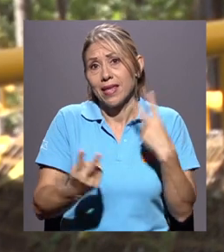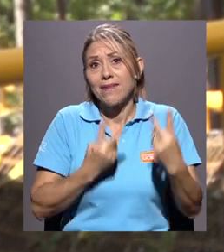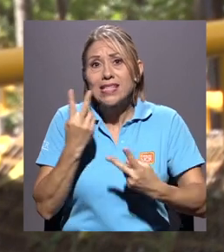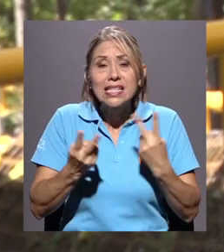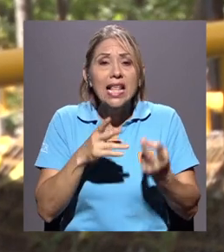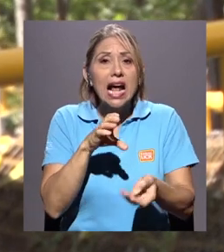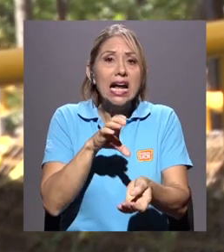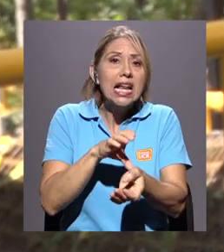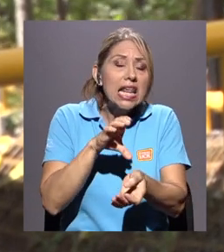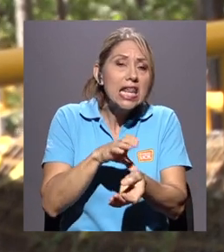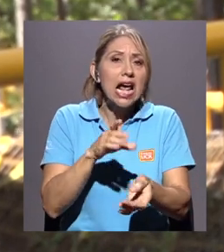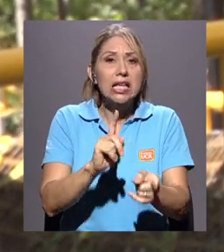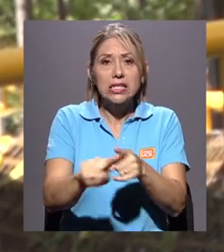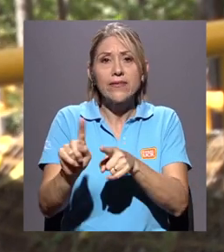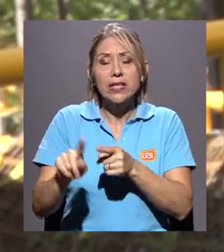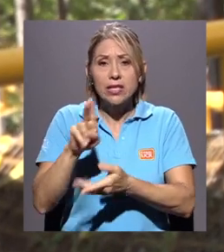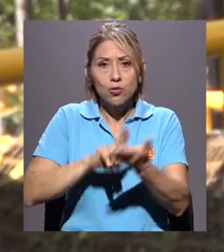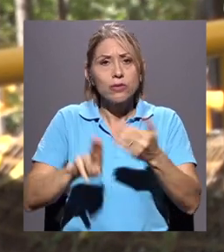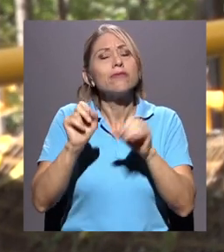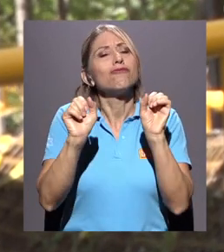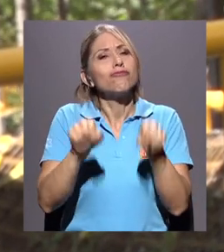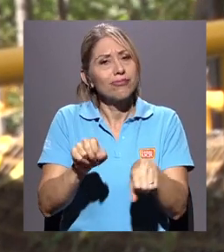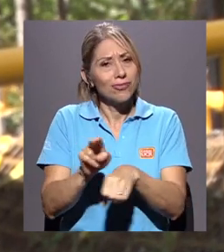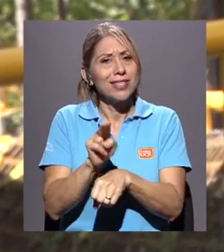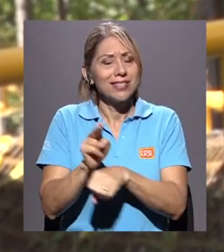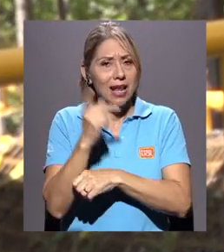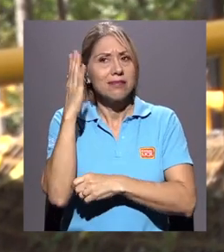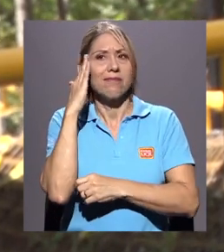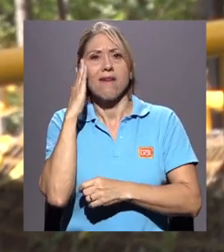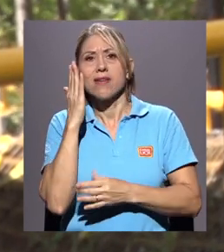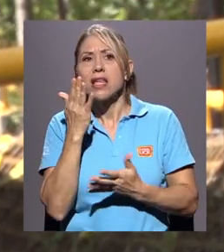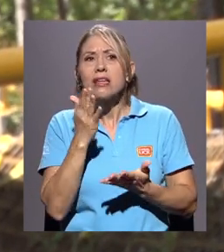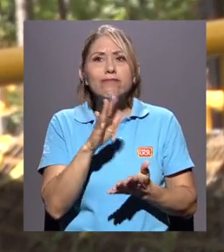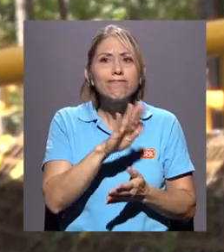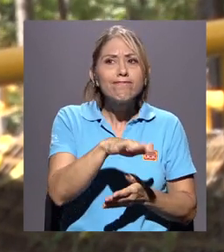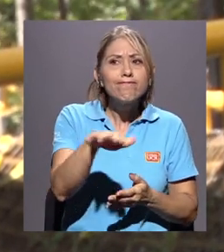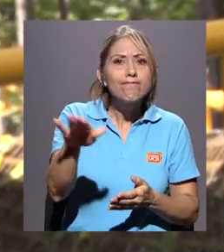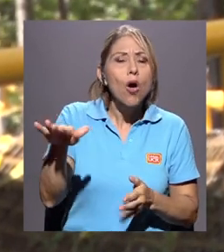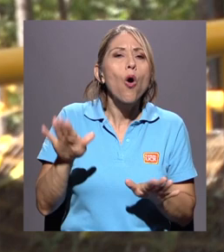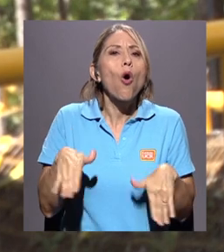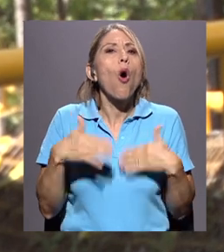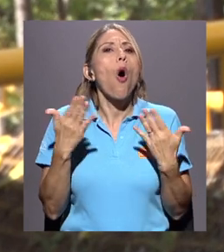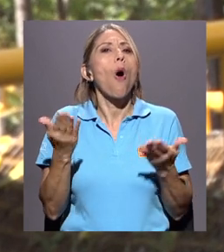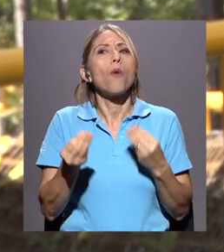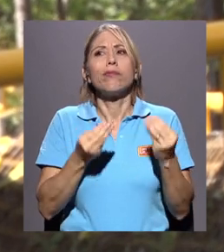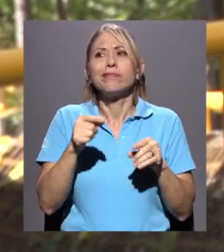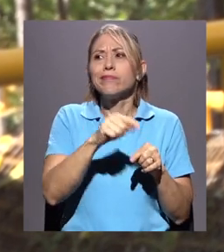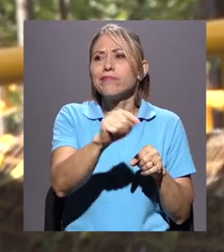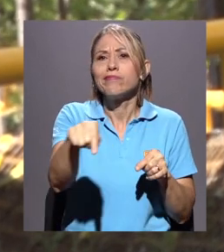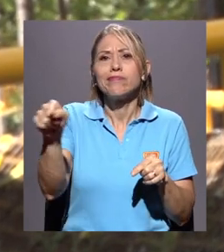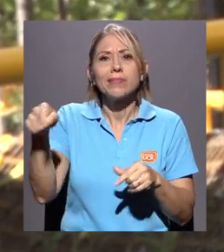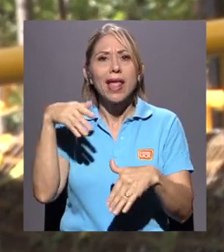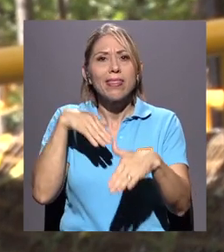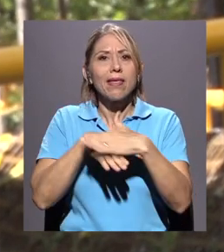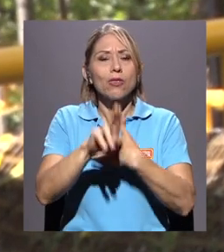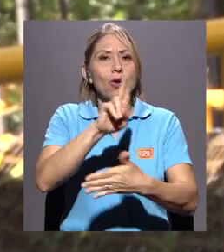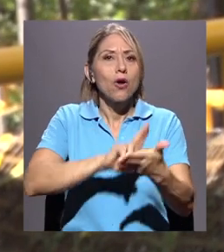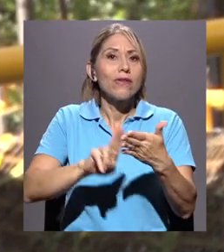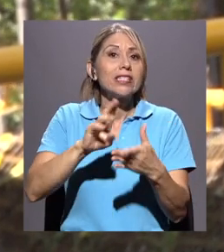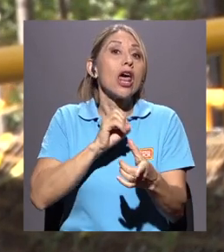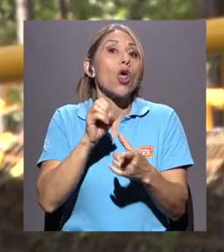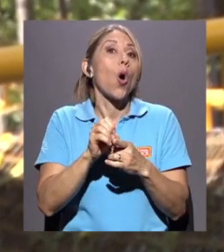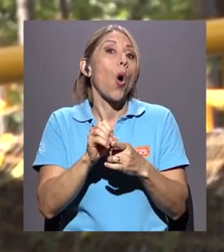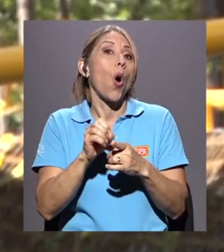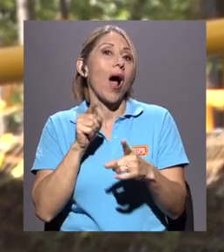las clínicas de la universidad, pueden utilizarlas para tener conocimiento de cómo trasladarse dentro de la universidad y de trasladarse hacia la